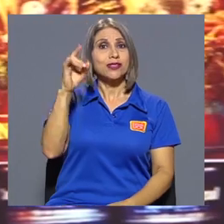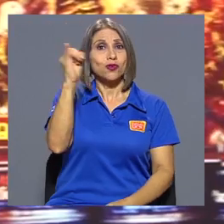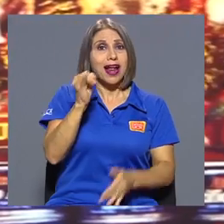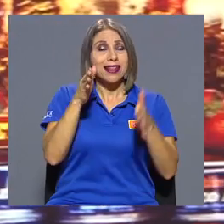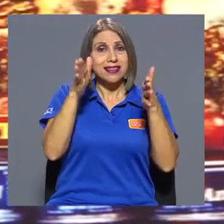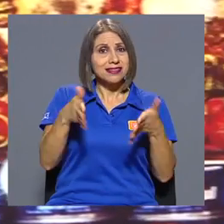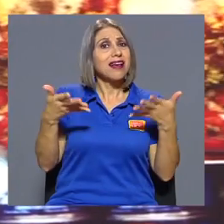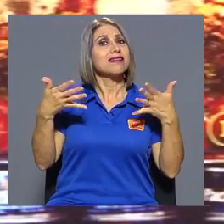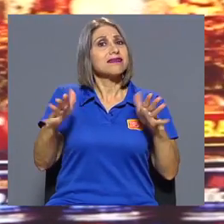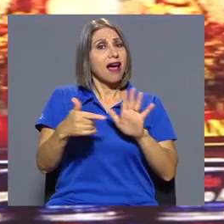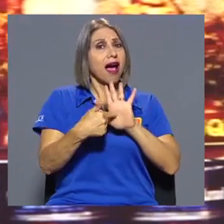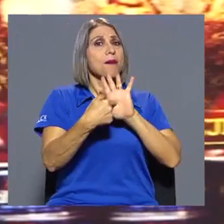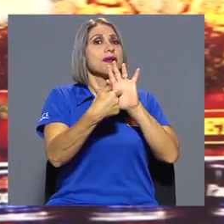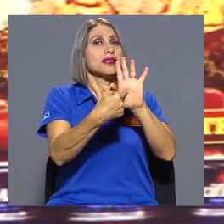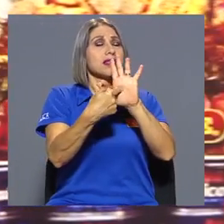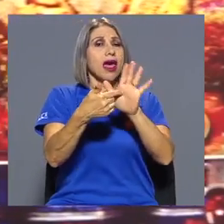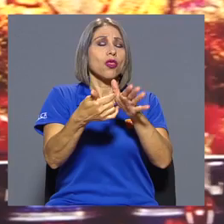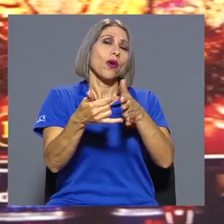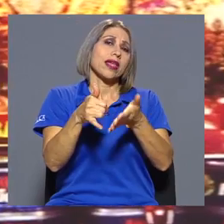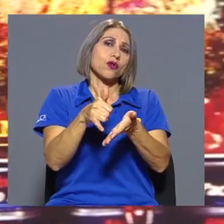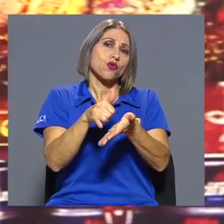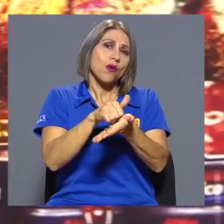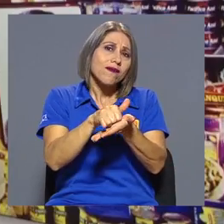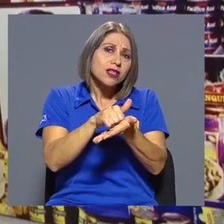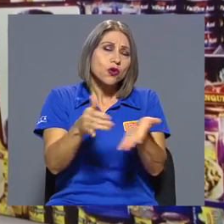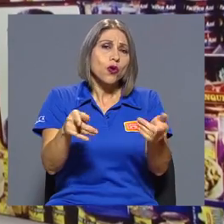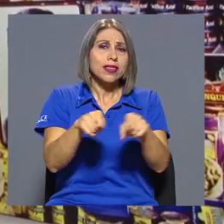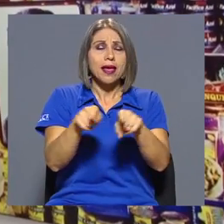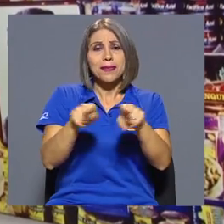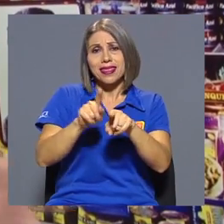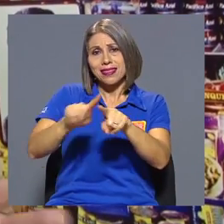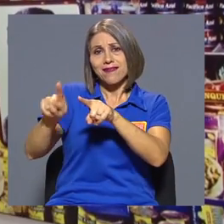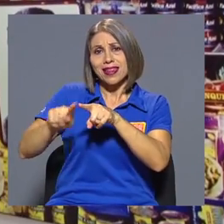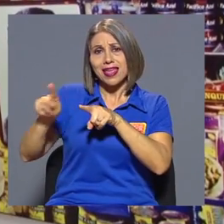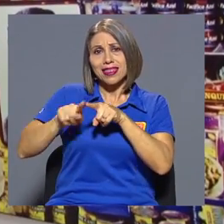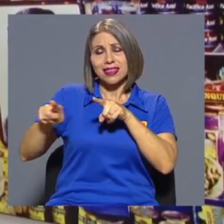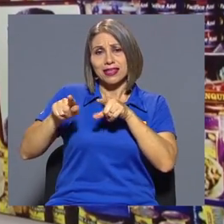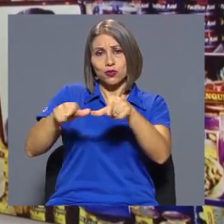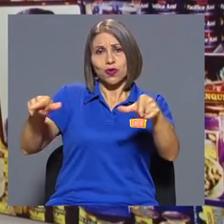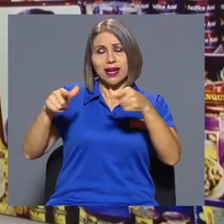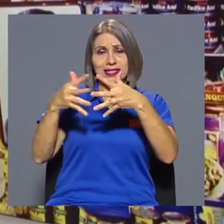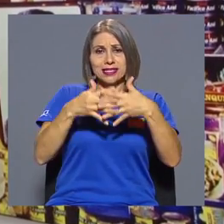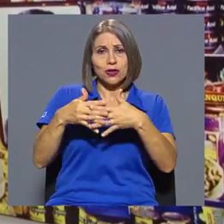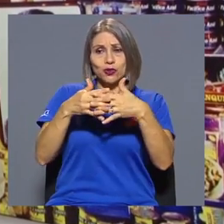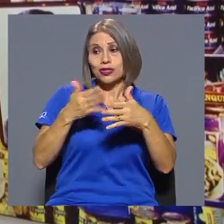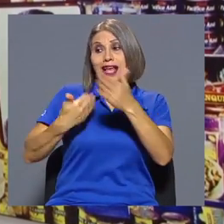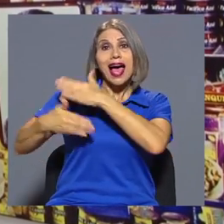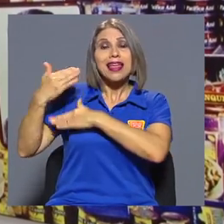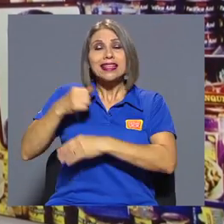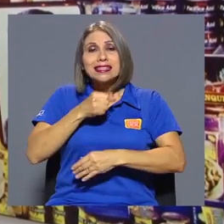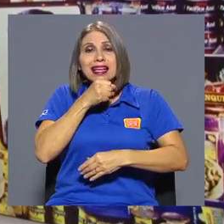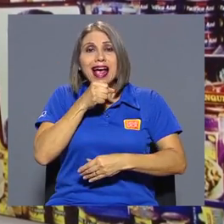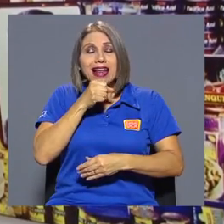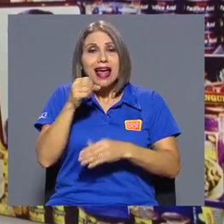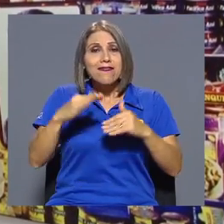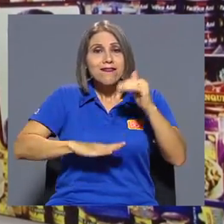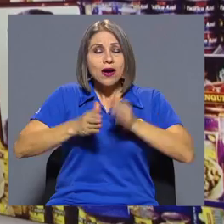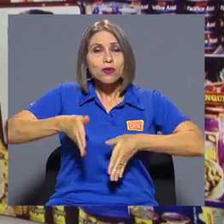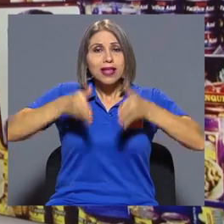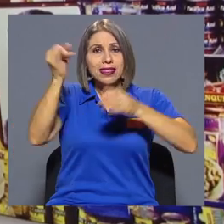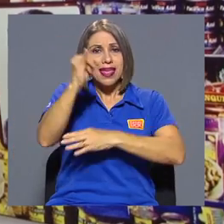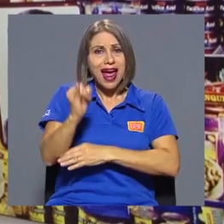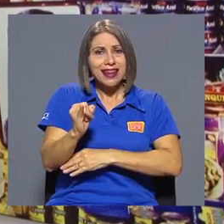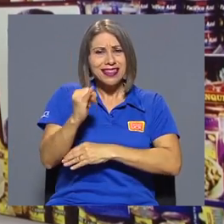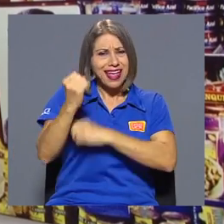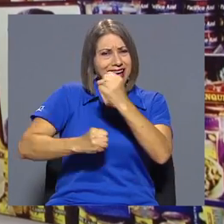Nueva York, en otras partes de Estados Unidos, fue decana de la Facultad de Arte ya en la década de los